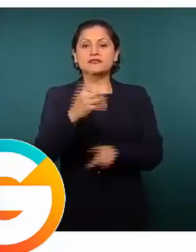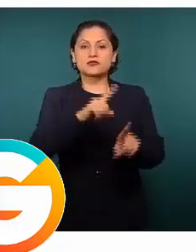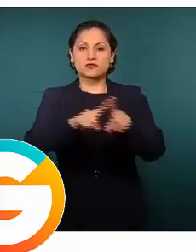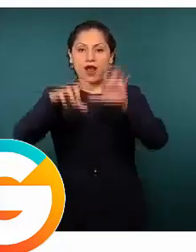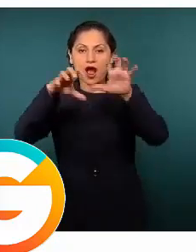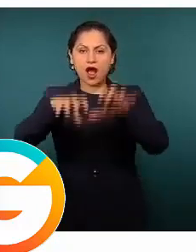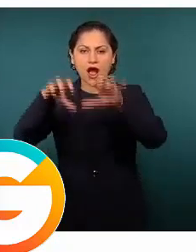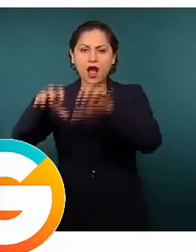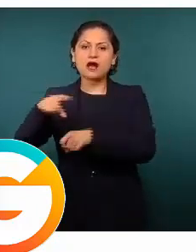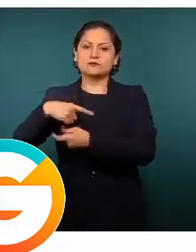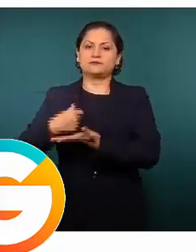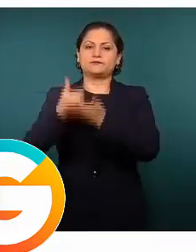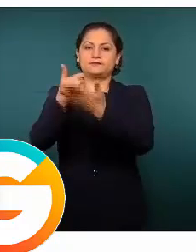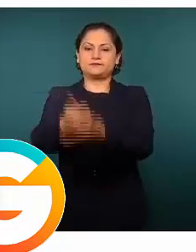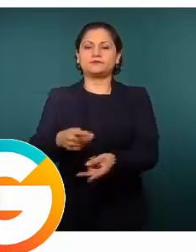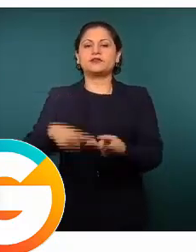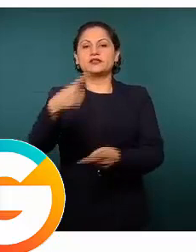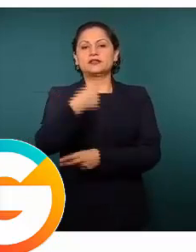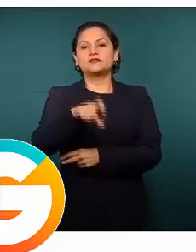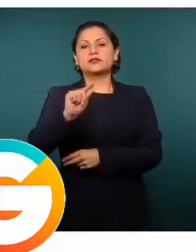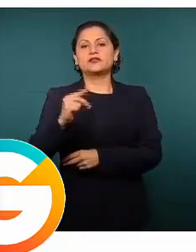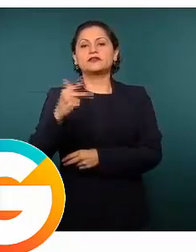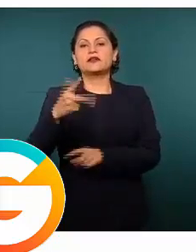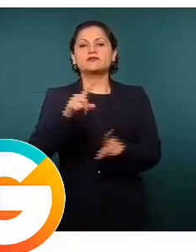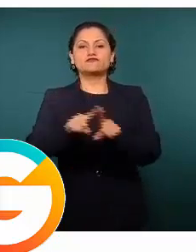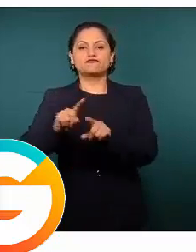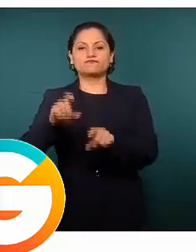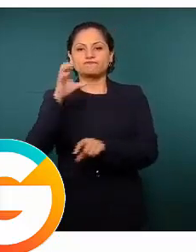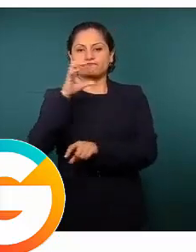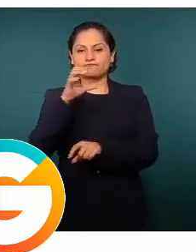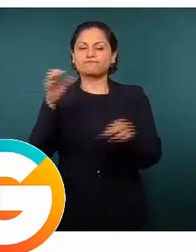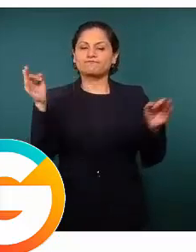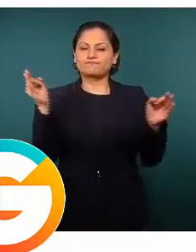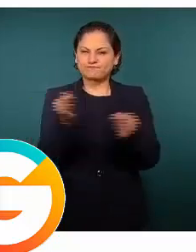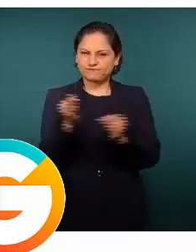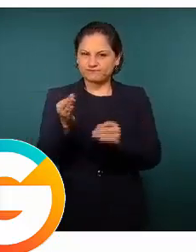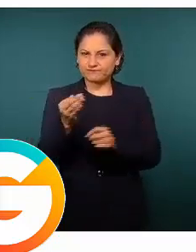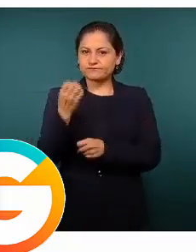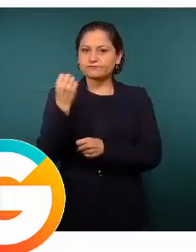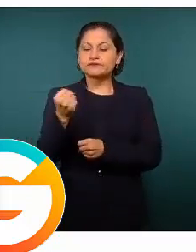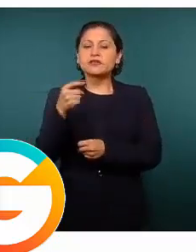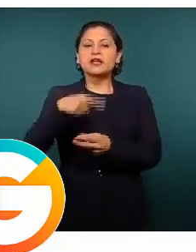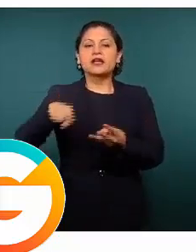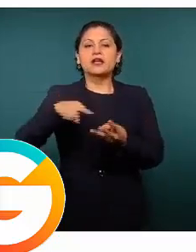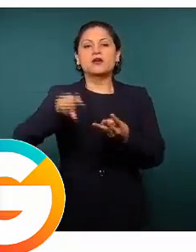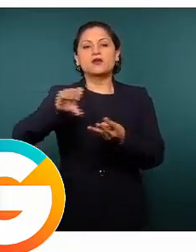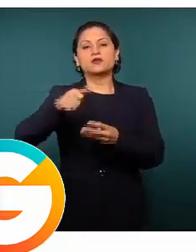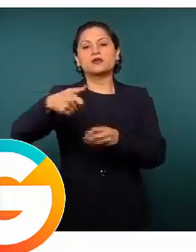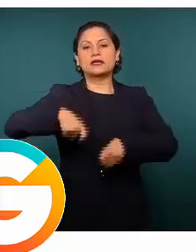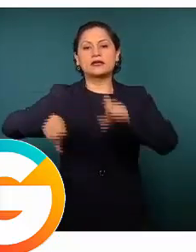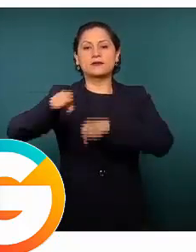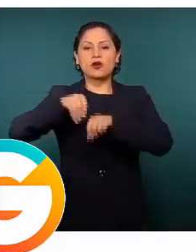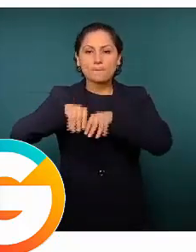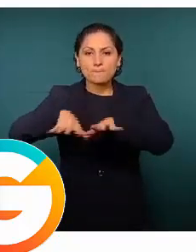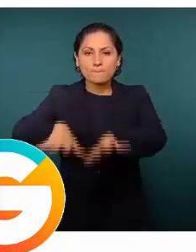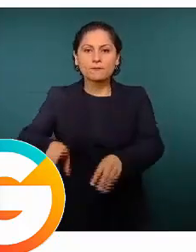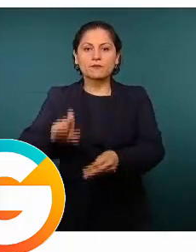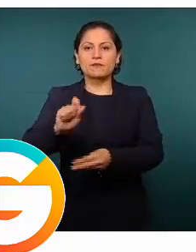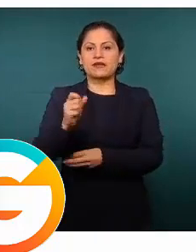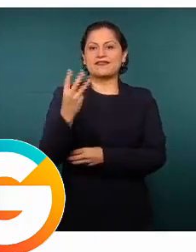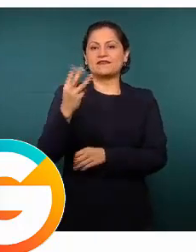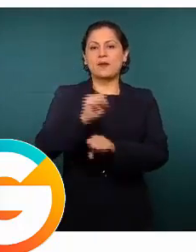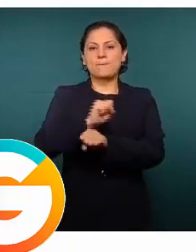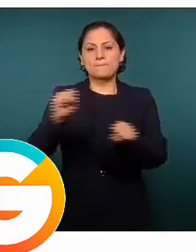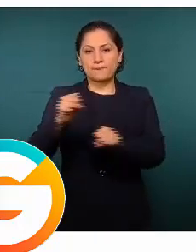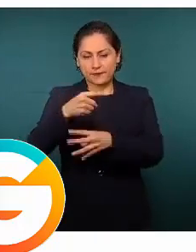en 178 frentes fríos, en 43 derrames químicos, en 23 explosiones, en